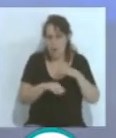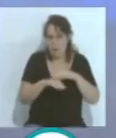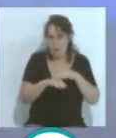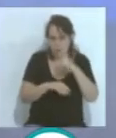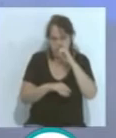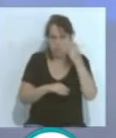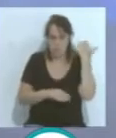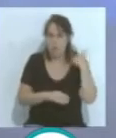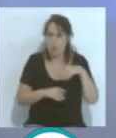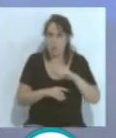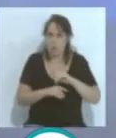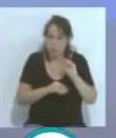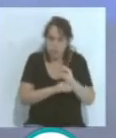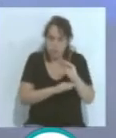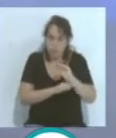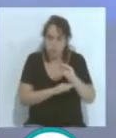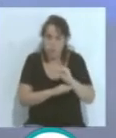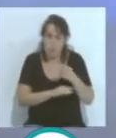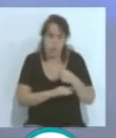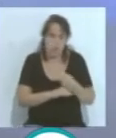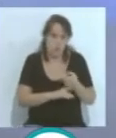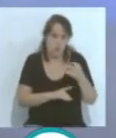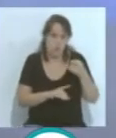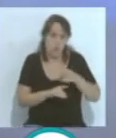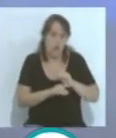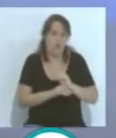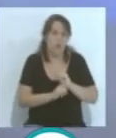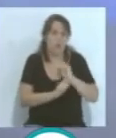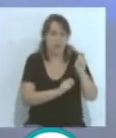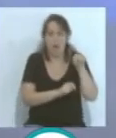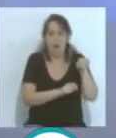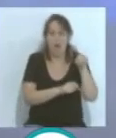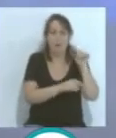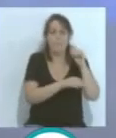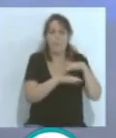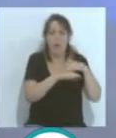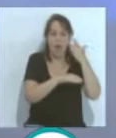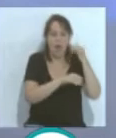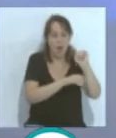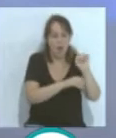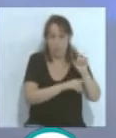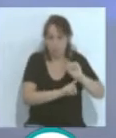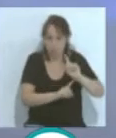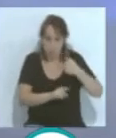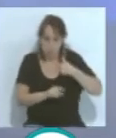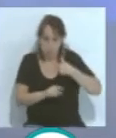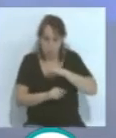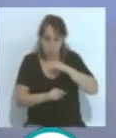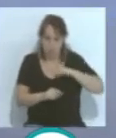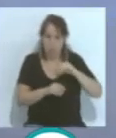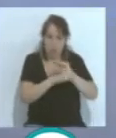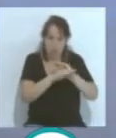nosotros, no sé yo, por lo menos no le daba las botas al utillero para que las limpie, nada, las limpiaba yo en mi casa, las secaba, le ponía el betún,